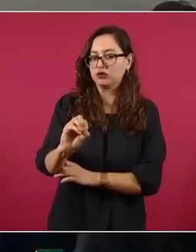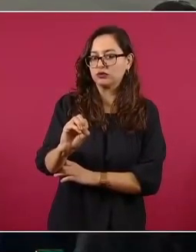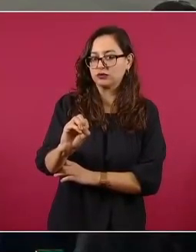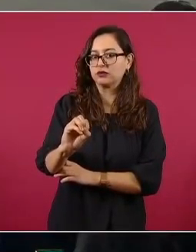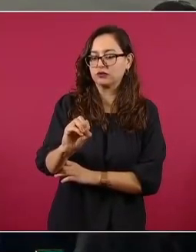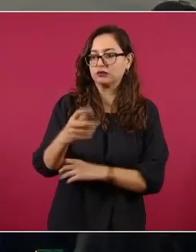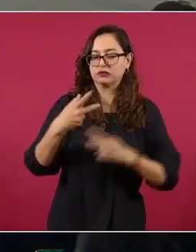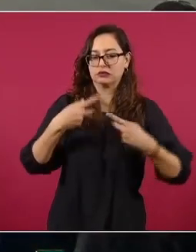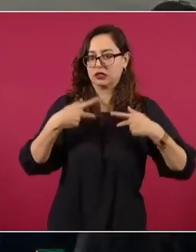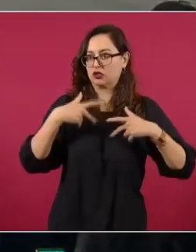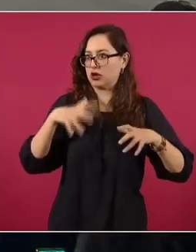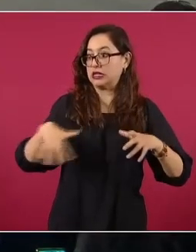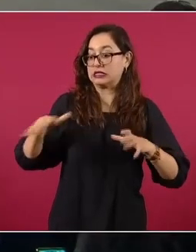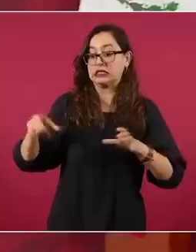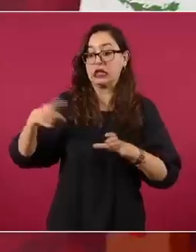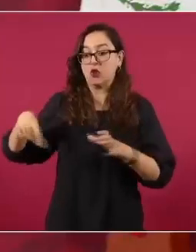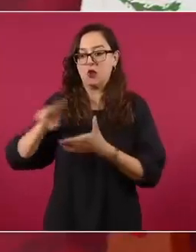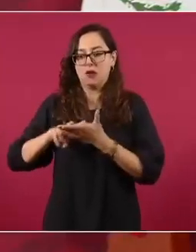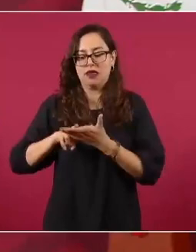a todo el pueblo.